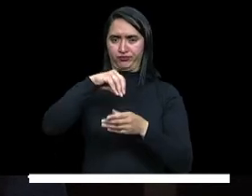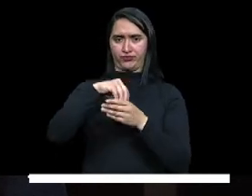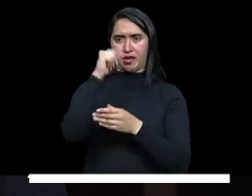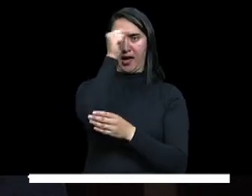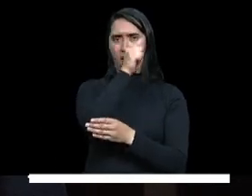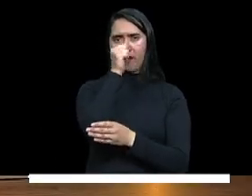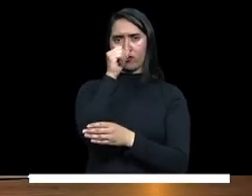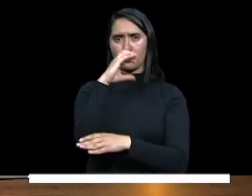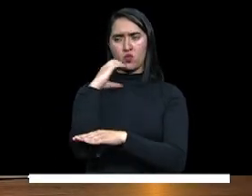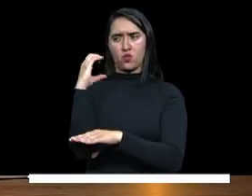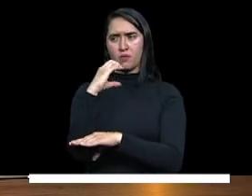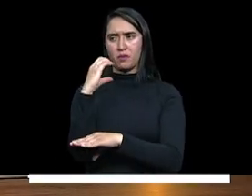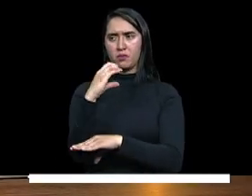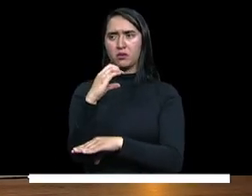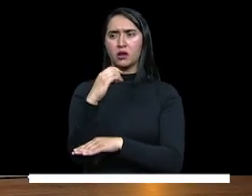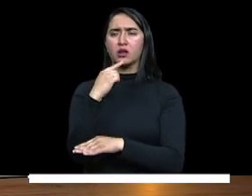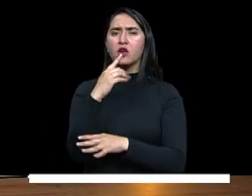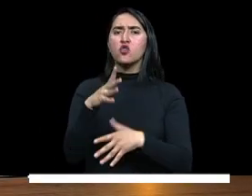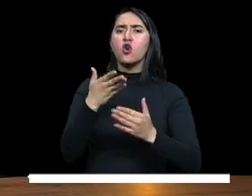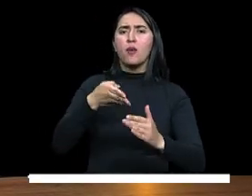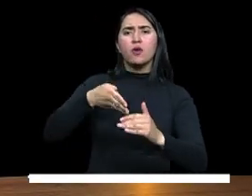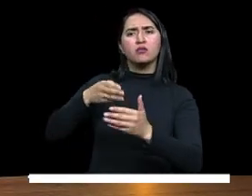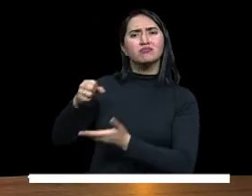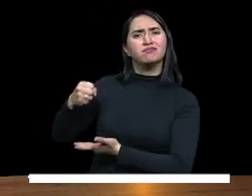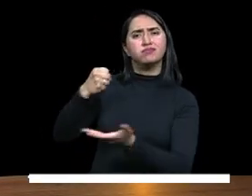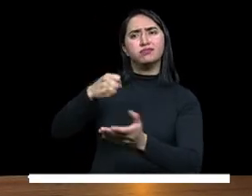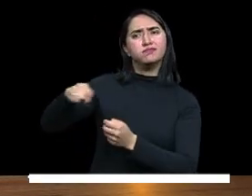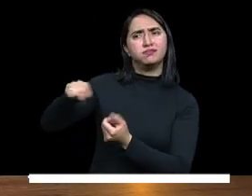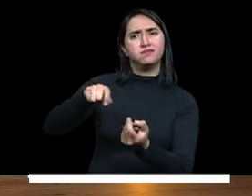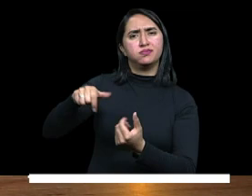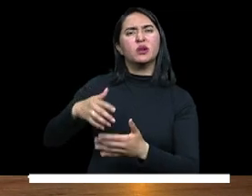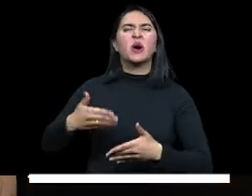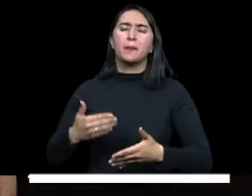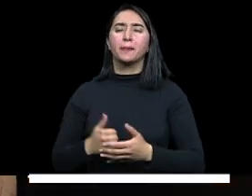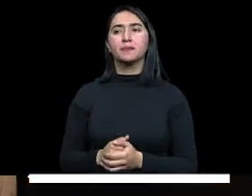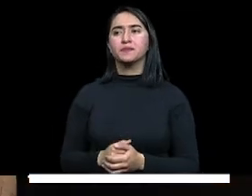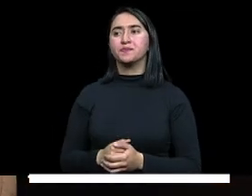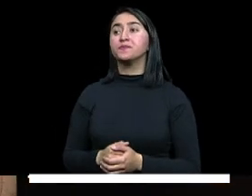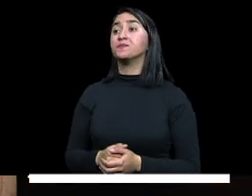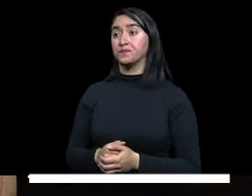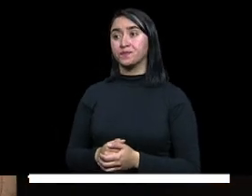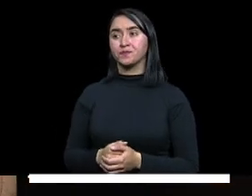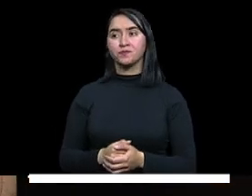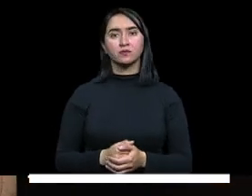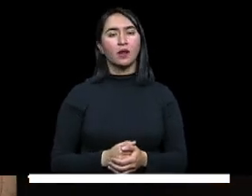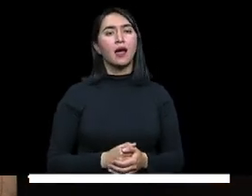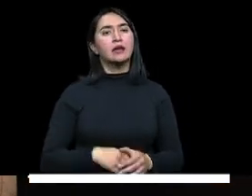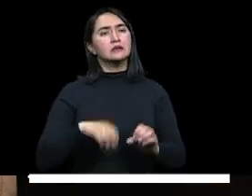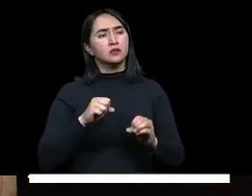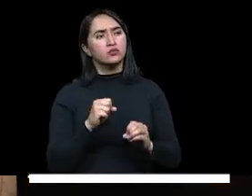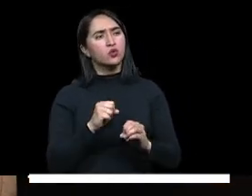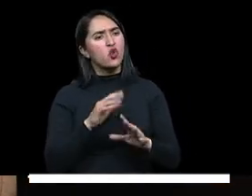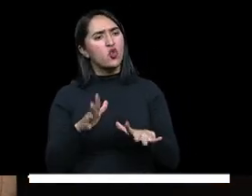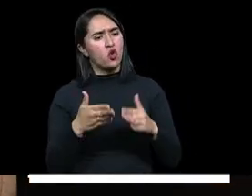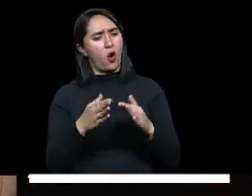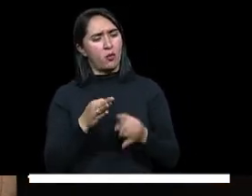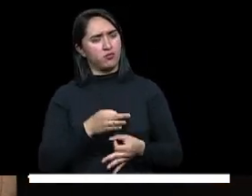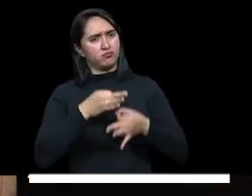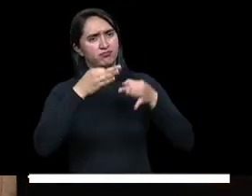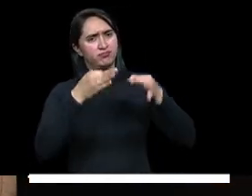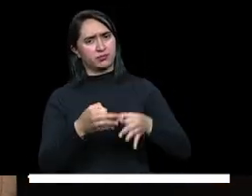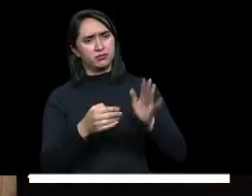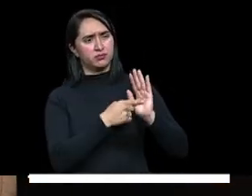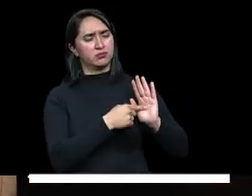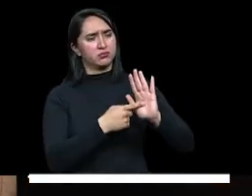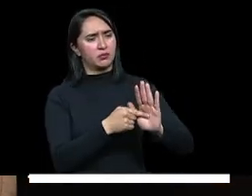queremos saber, hablemos de esas inversiones, ministra. En efecto, Rosy, dando cumplimiento a los acuerdos de la Cumbre Agraria de 2014,